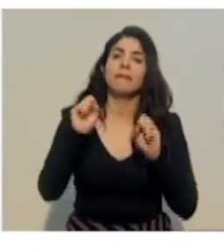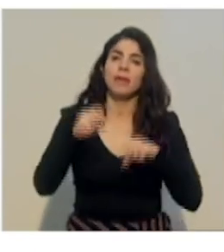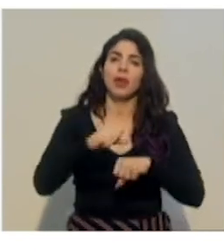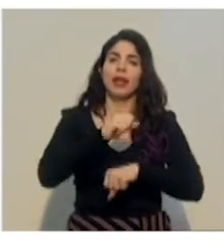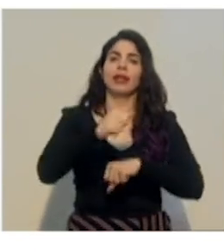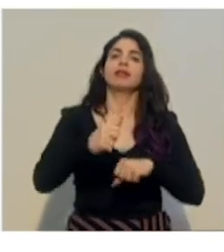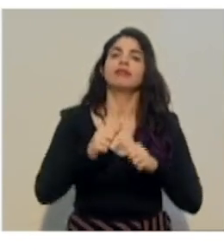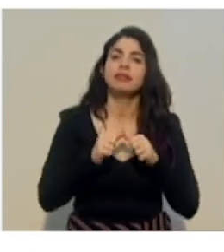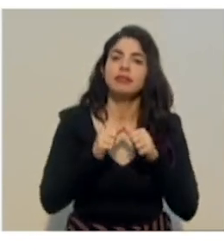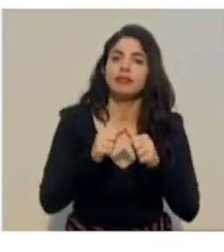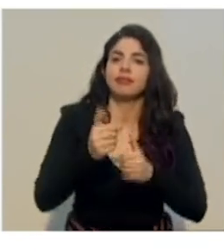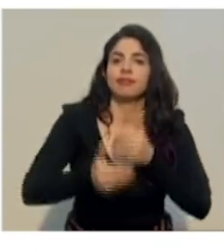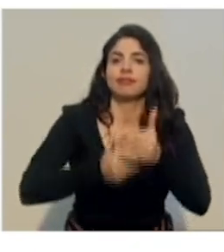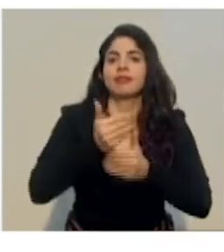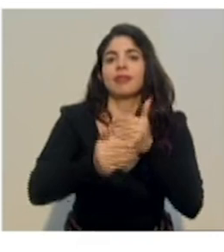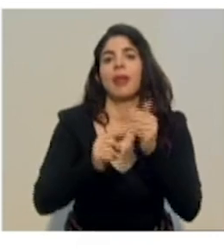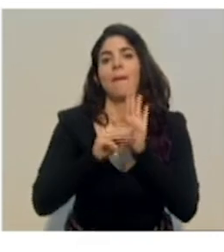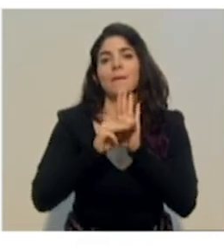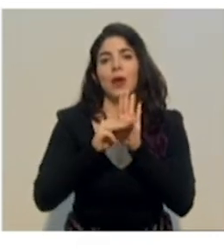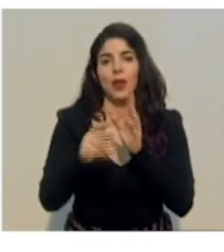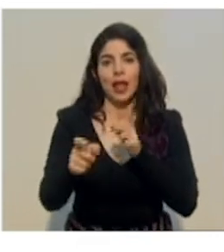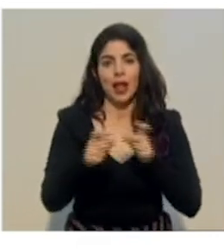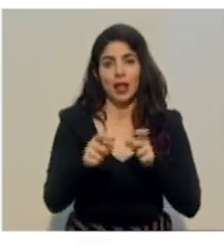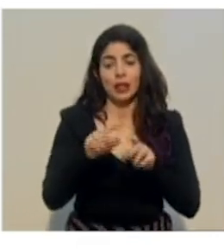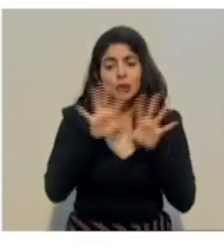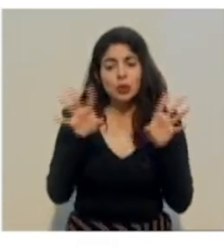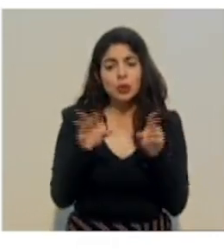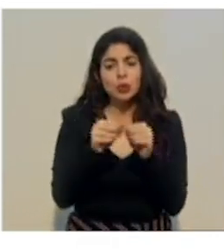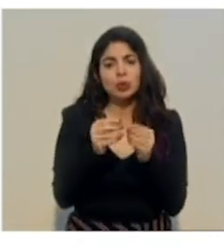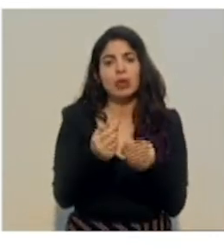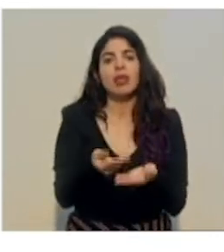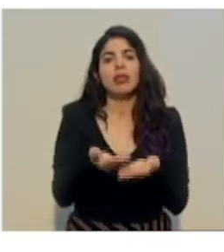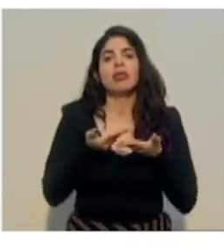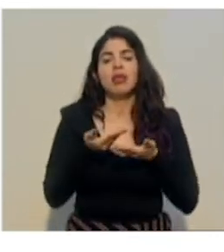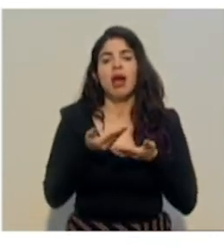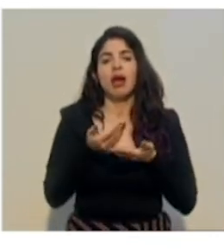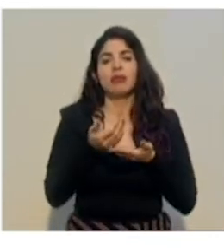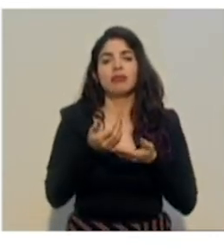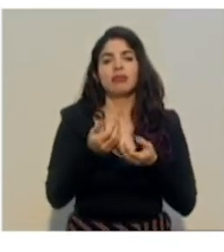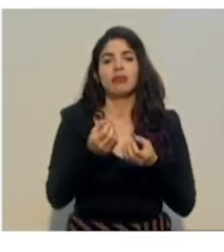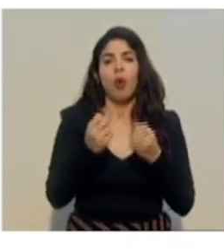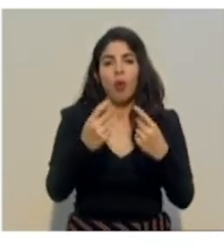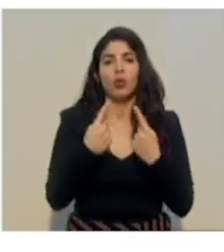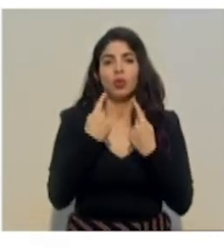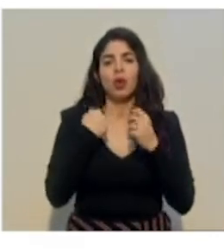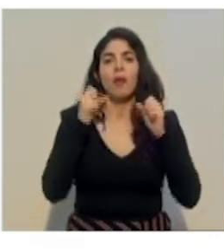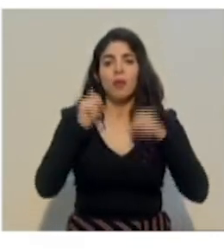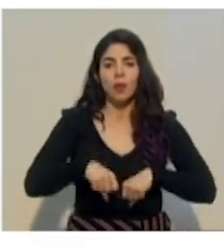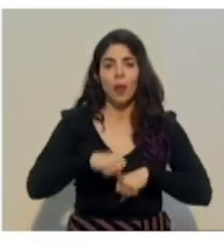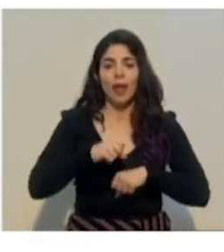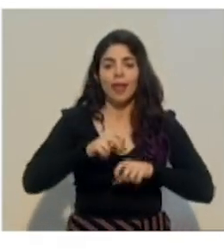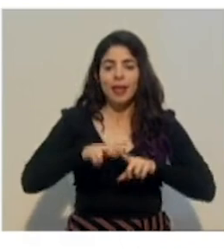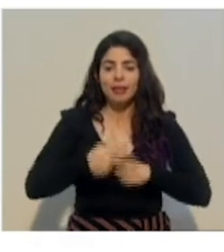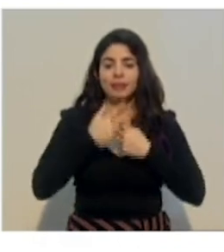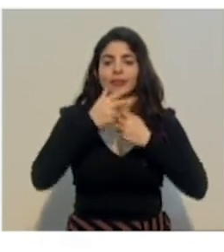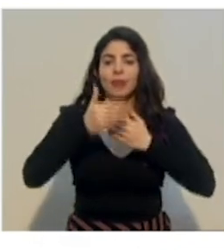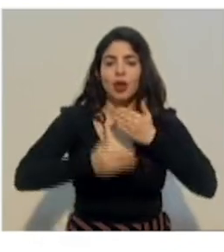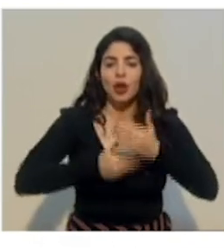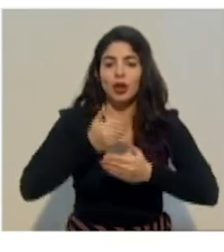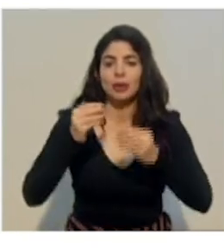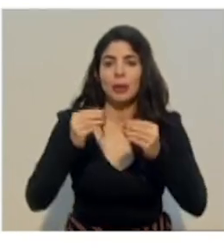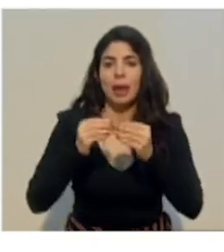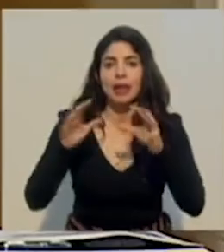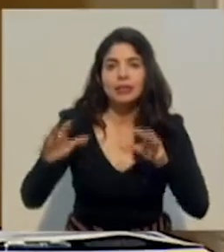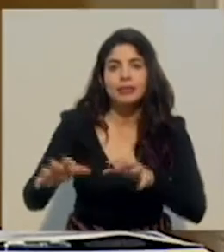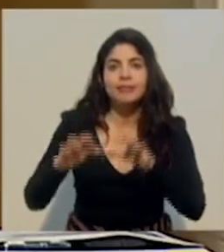que nos permita, como decía anteriormente, generar procesos de reactivación a lo interno de cada